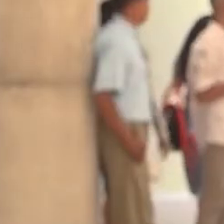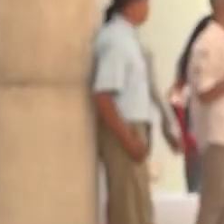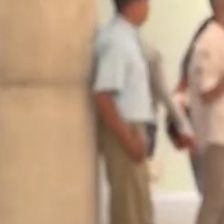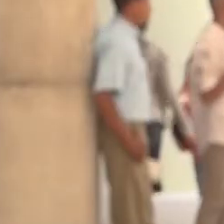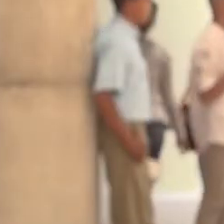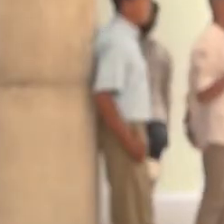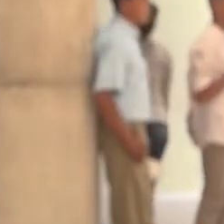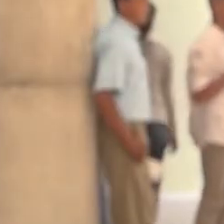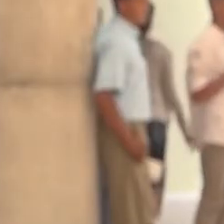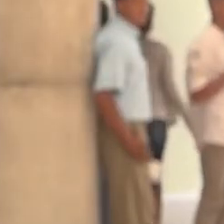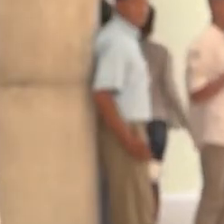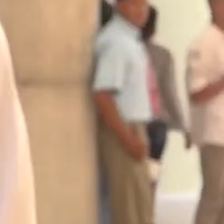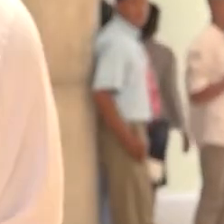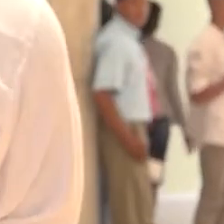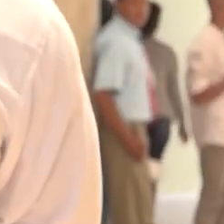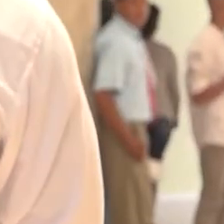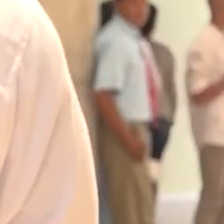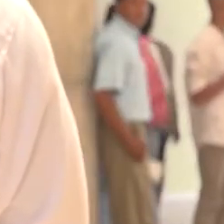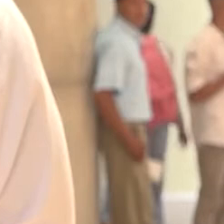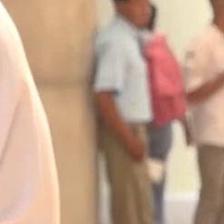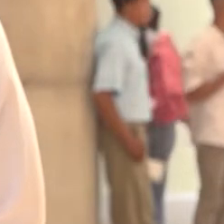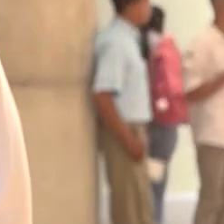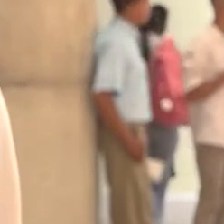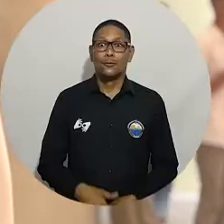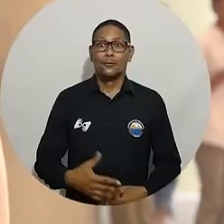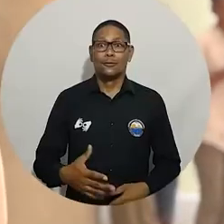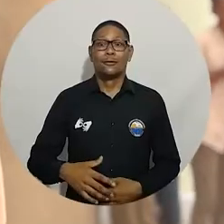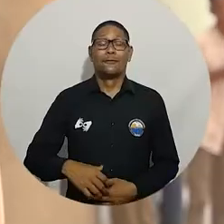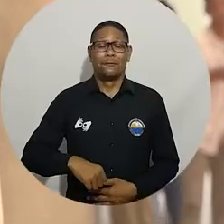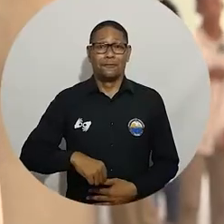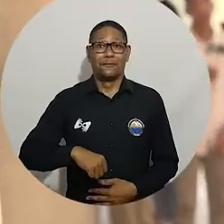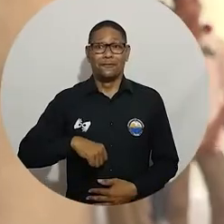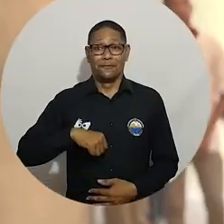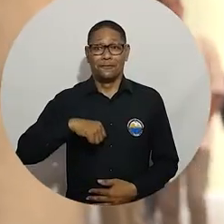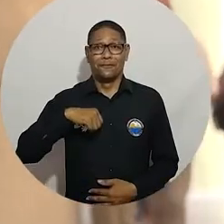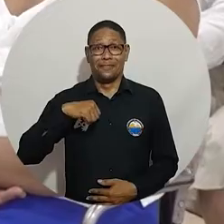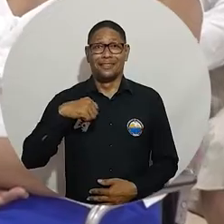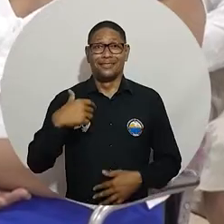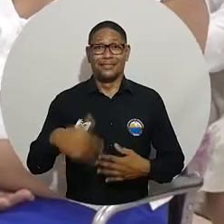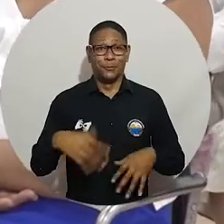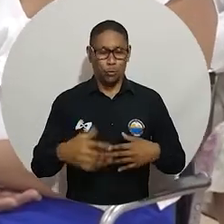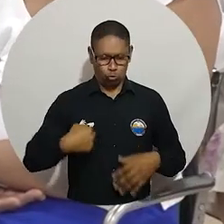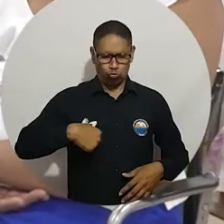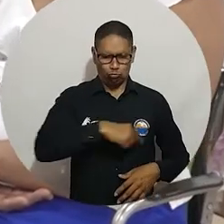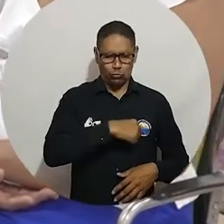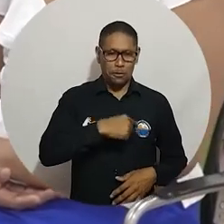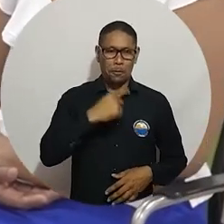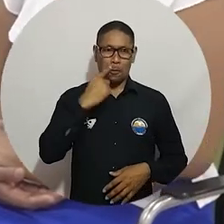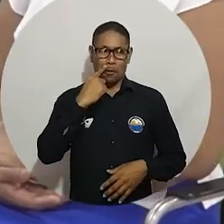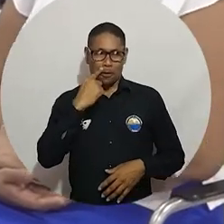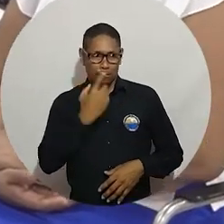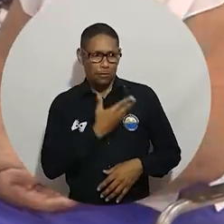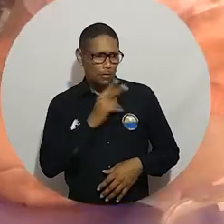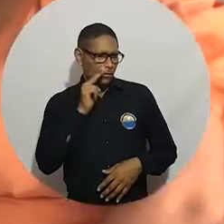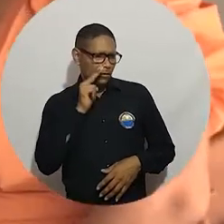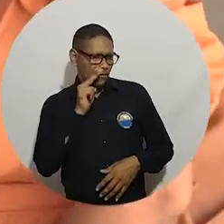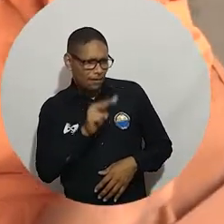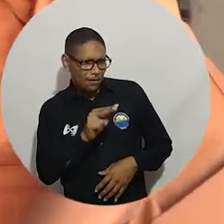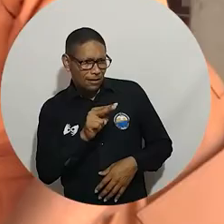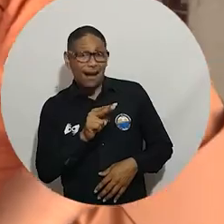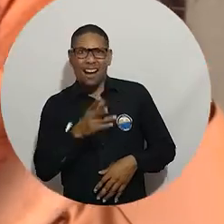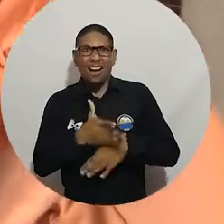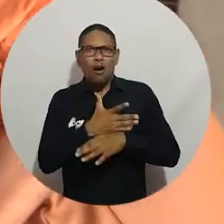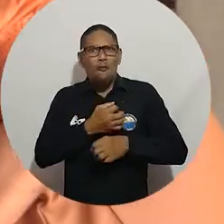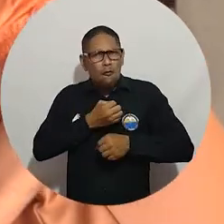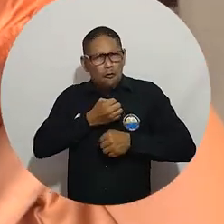Un motivo de orgullo para nosotros como padres de familia, después de un esfuerzo hecho tanto por la mamá como